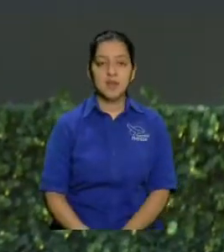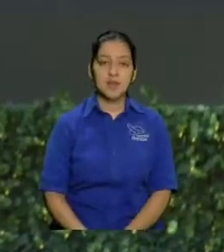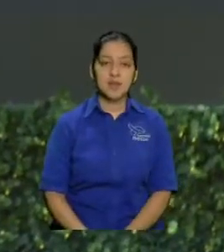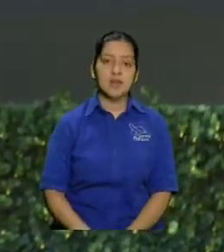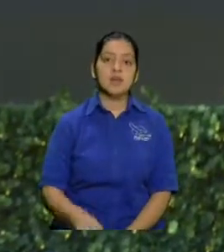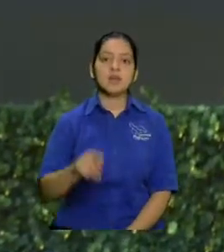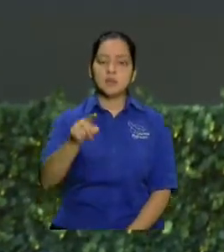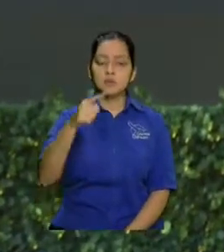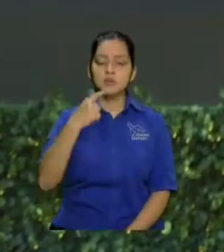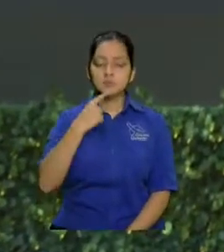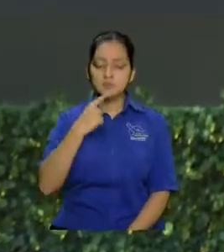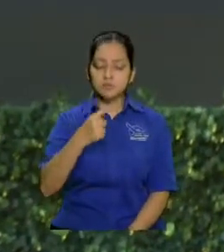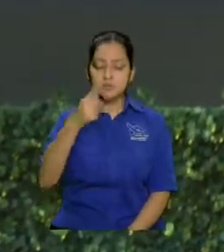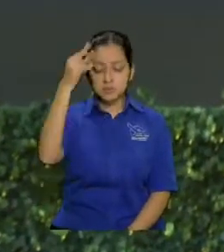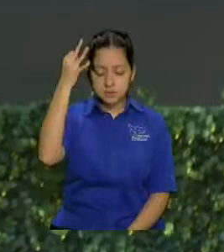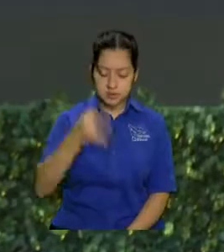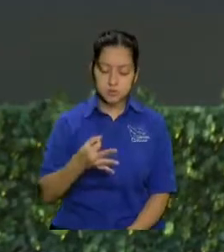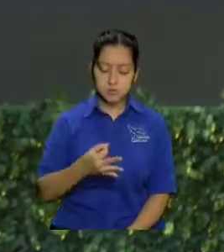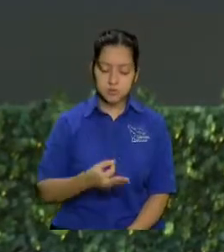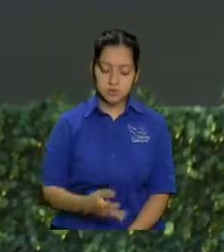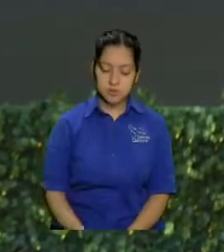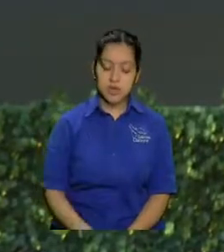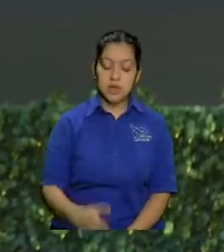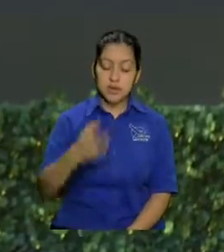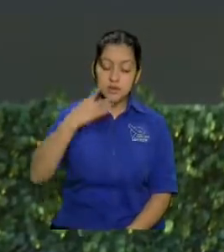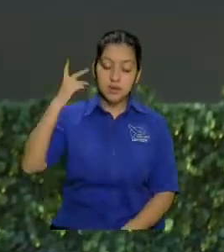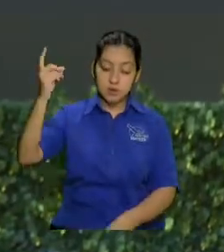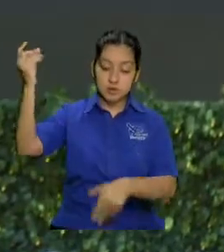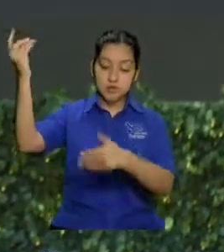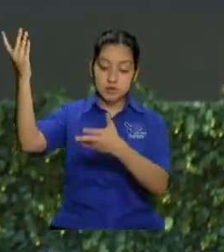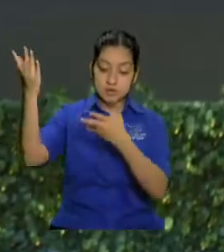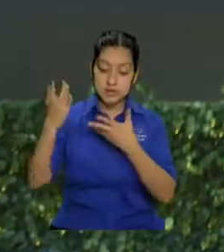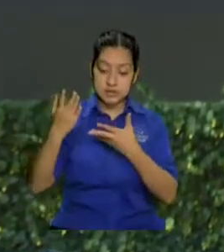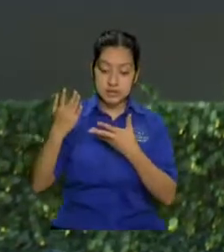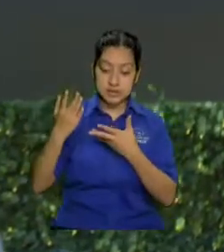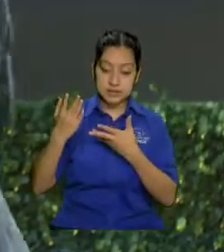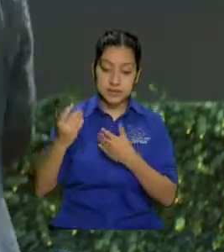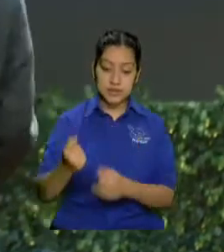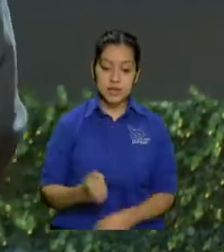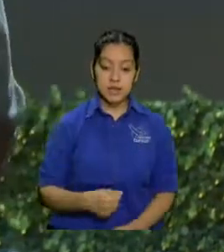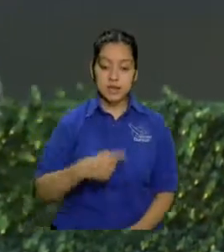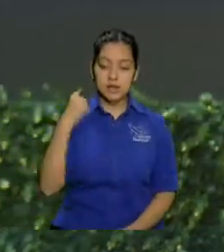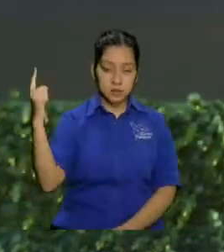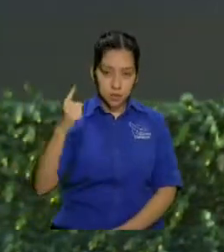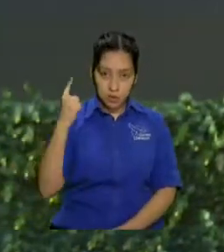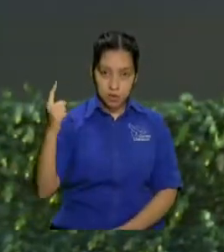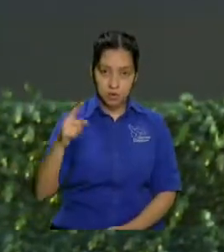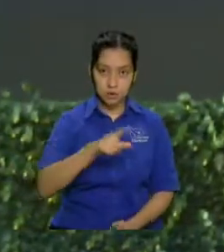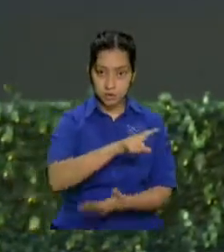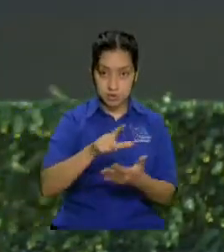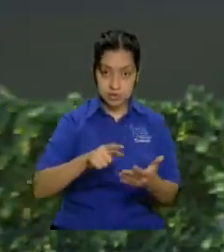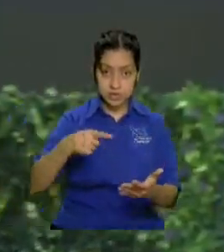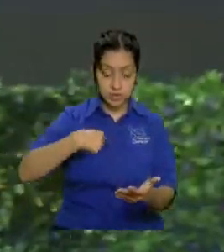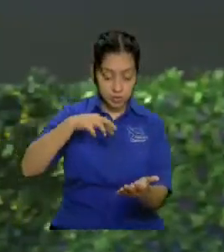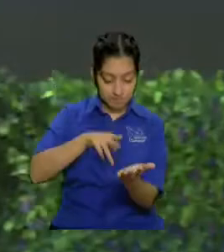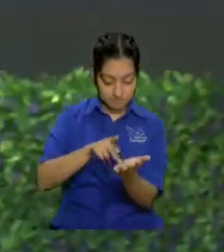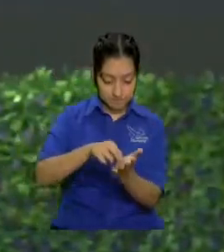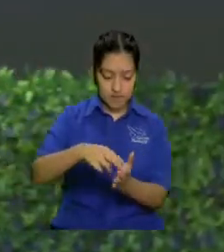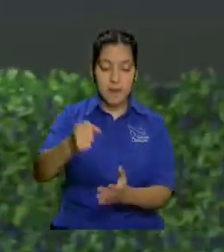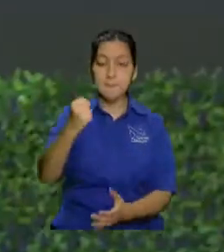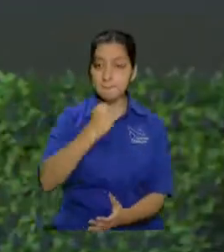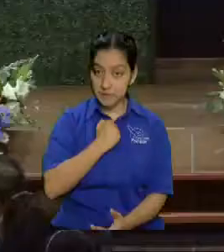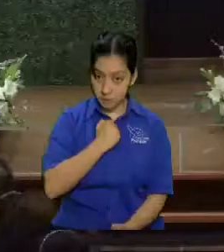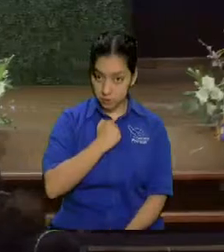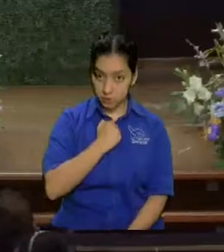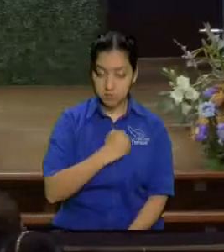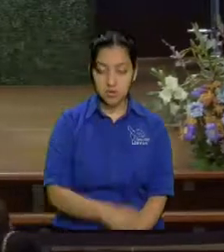casa el señor me dijo que todo lugar que pisara en la planta de pie será mío así que este lugar aunque lo esté alquilando o no es mío